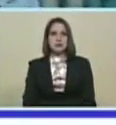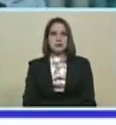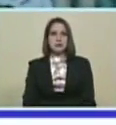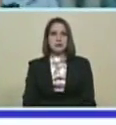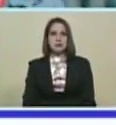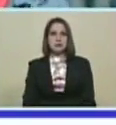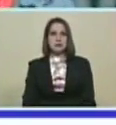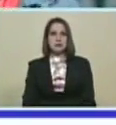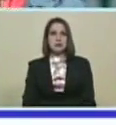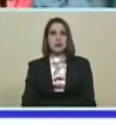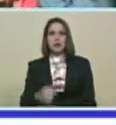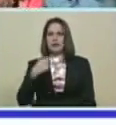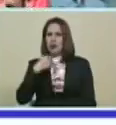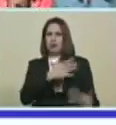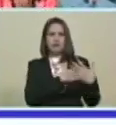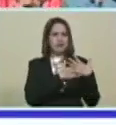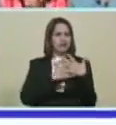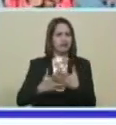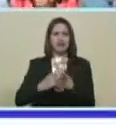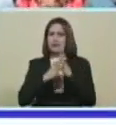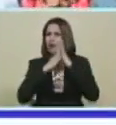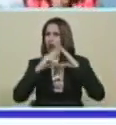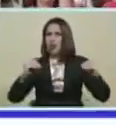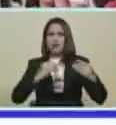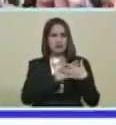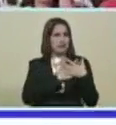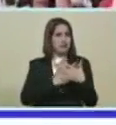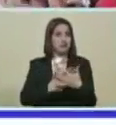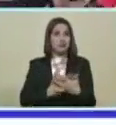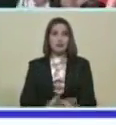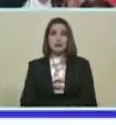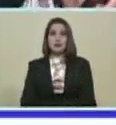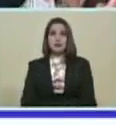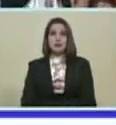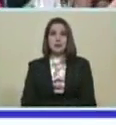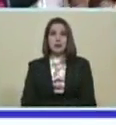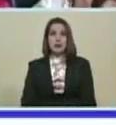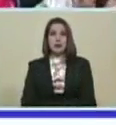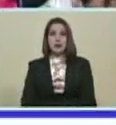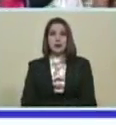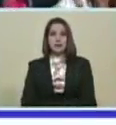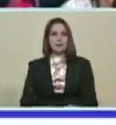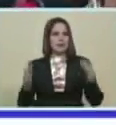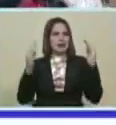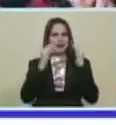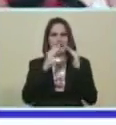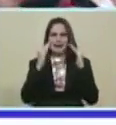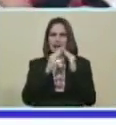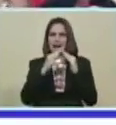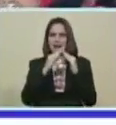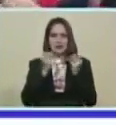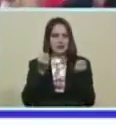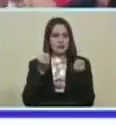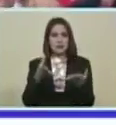Y yo les garantizo Todo Vamos a garantizarle Vivienda ¿Dónde vivir?